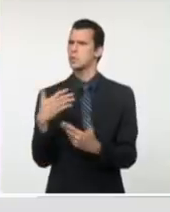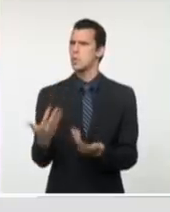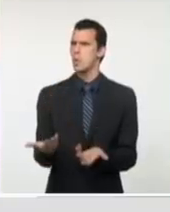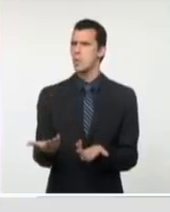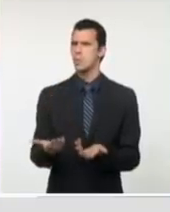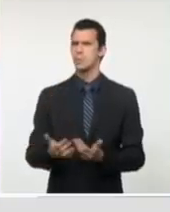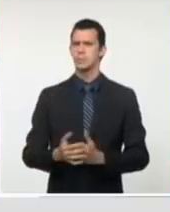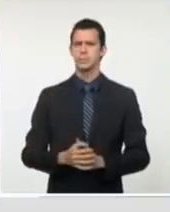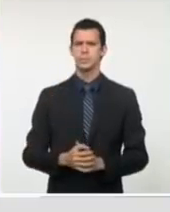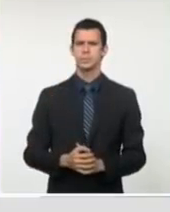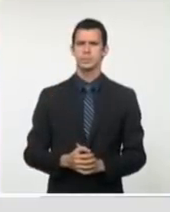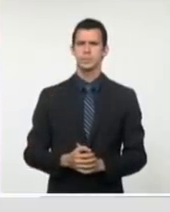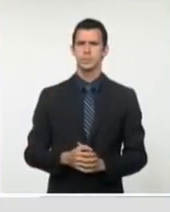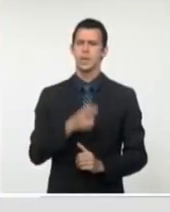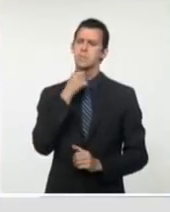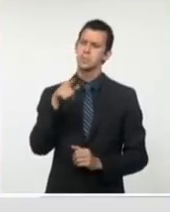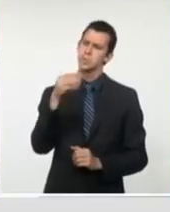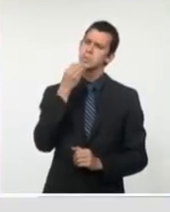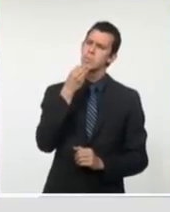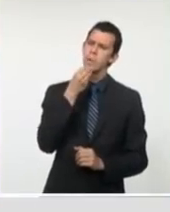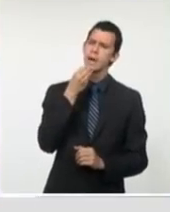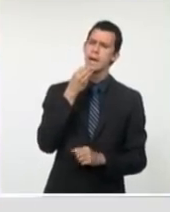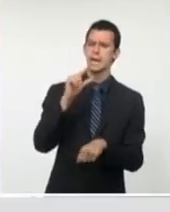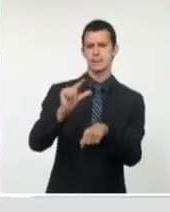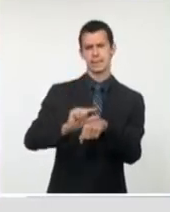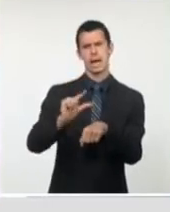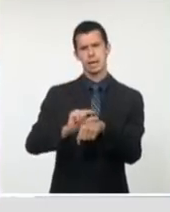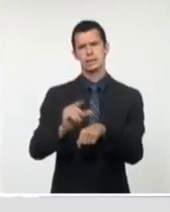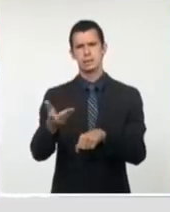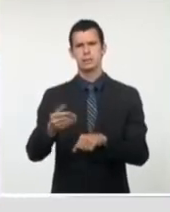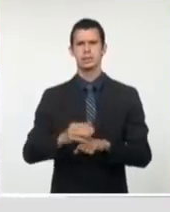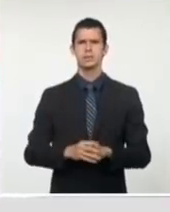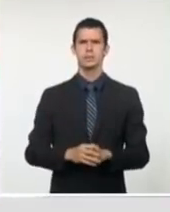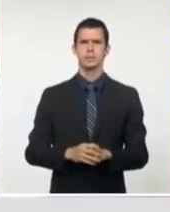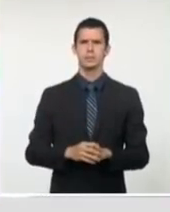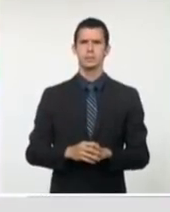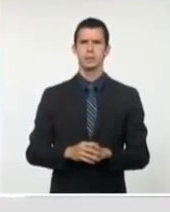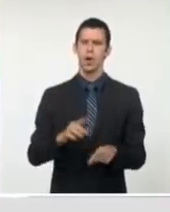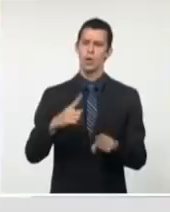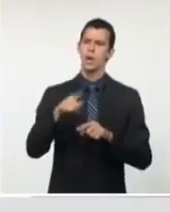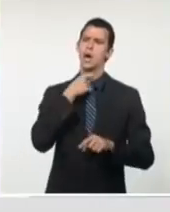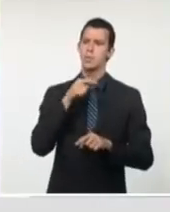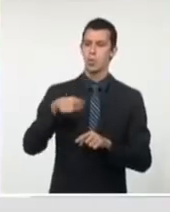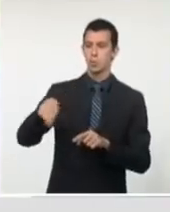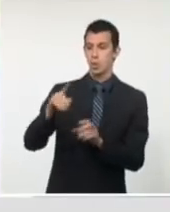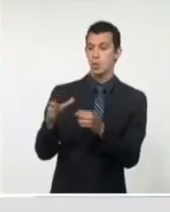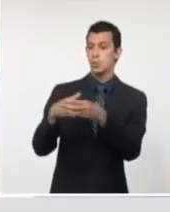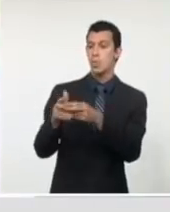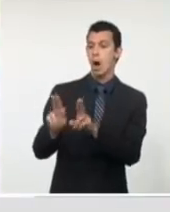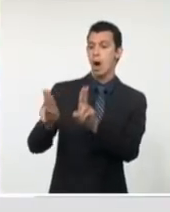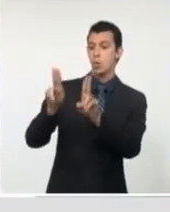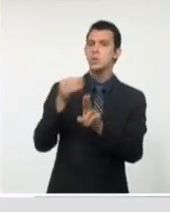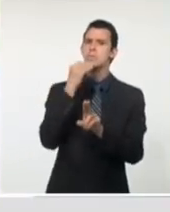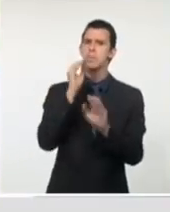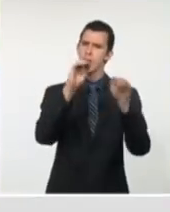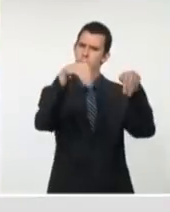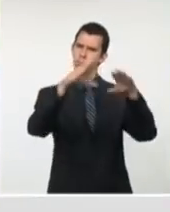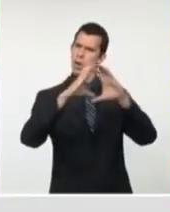se podrá tomar un taxi, se podrá entre un grupo de pasajeros alquilar un óvnico, o sea, van a haber variantes,